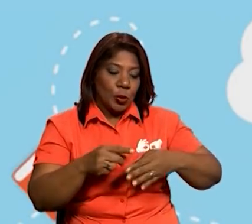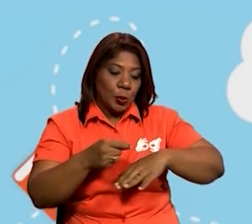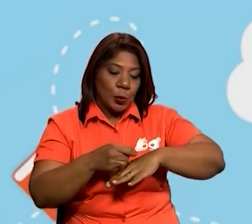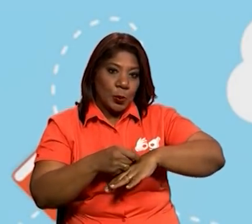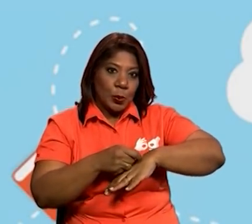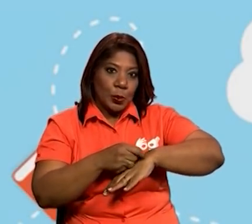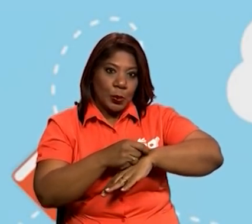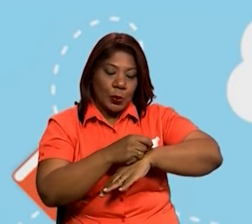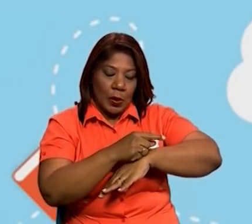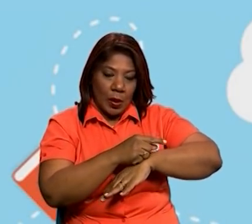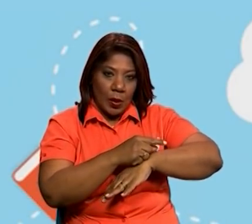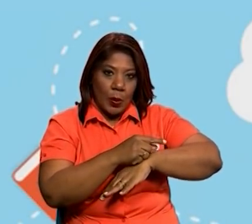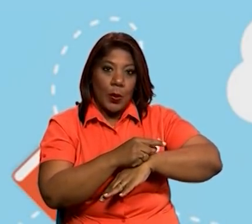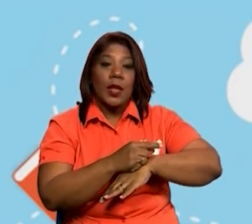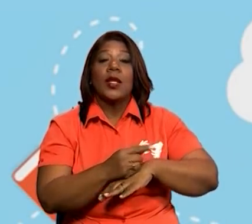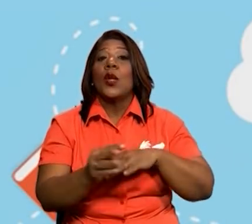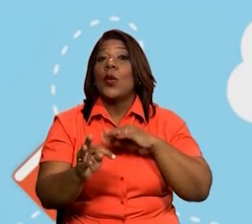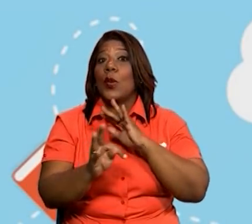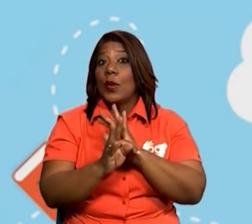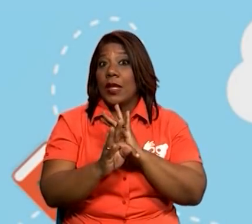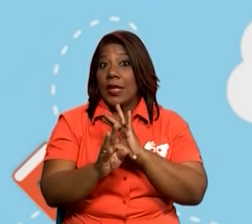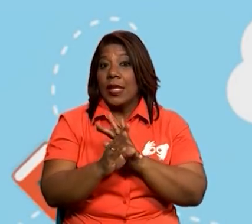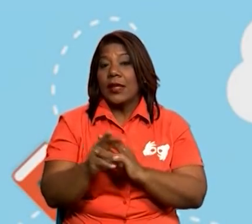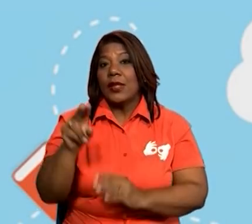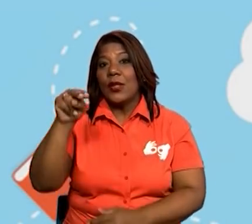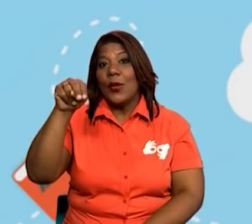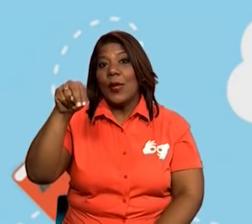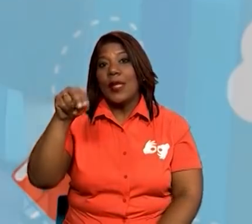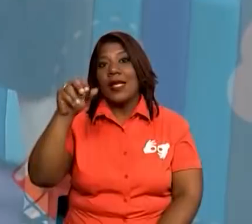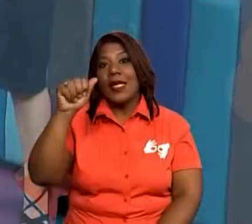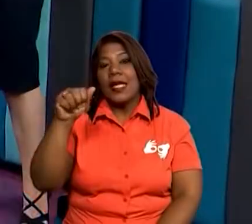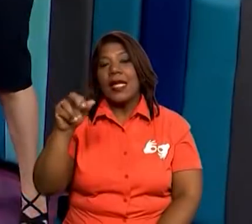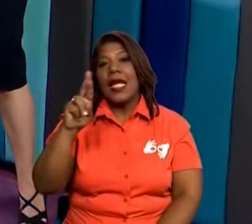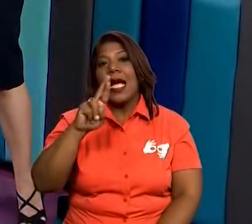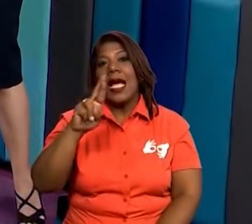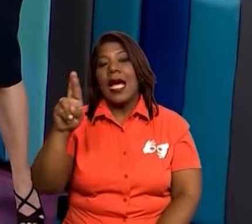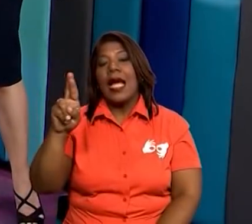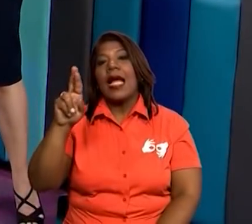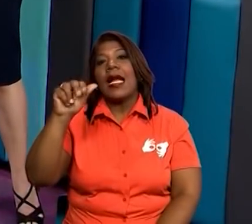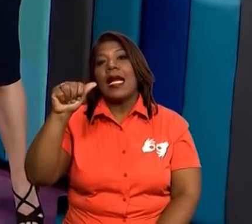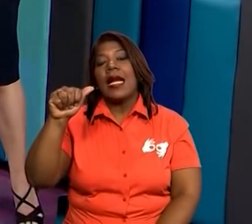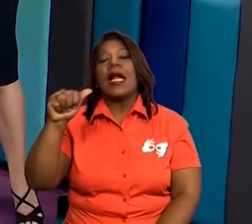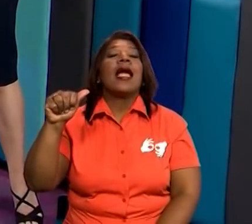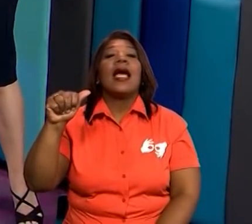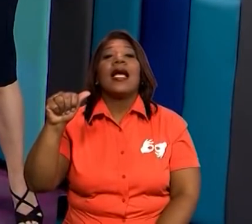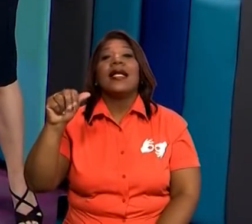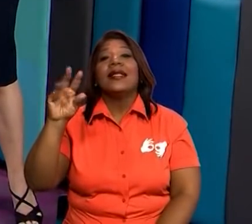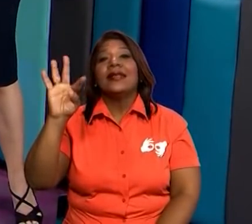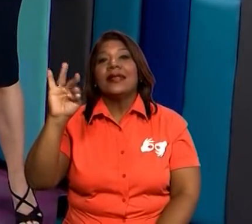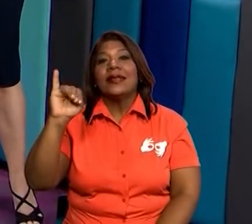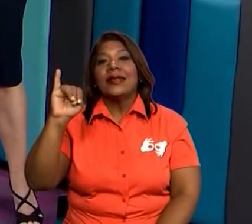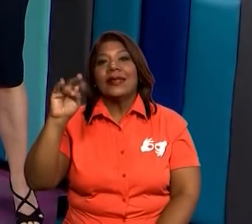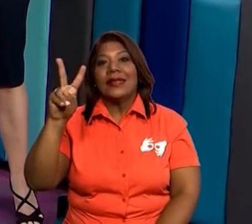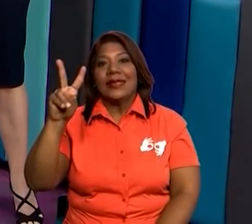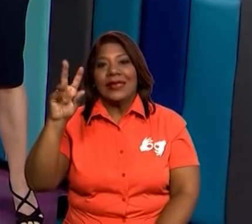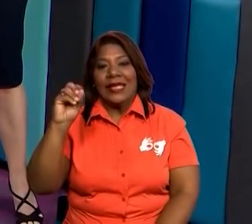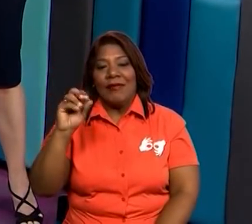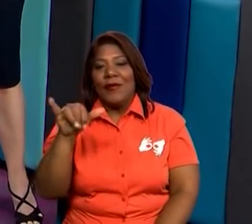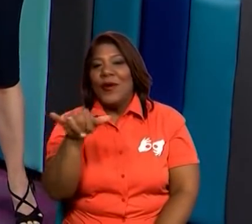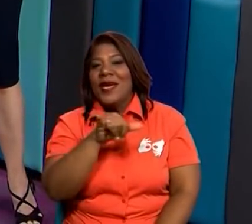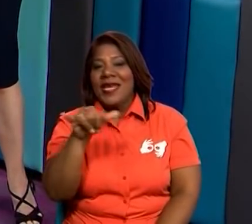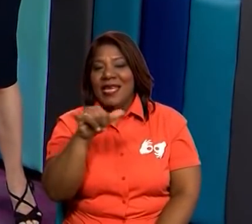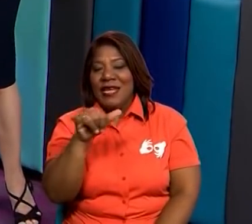Un texto narrativo, ¿verdad? Entonces el Principito también es un tipo de texto narrativo.